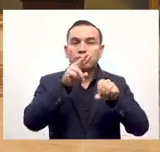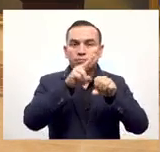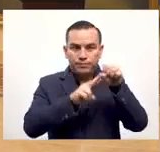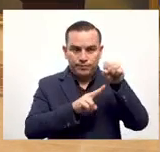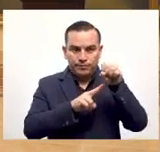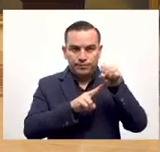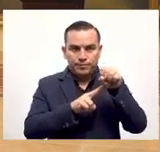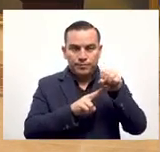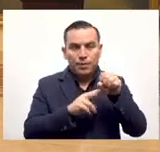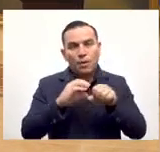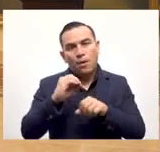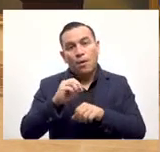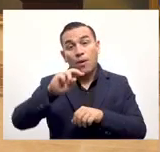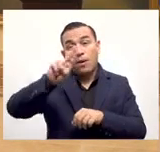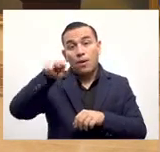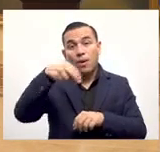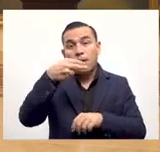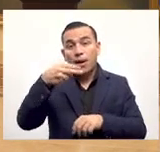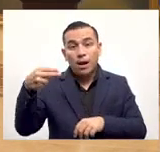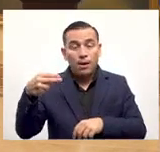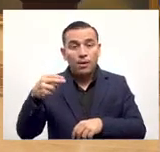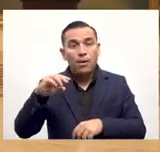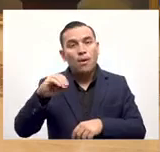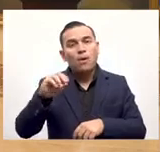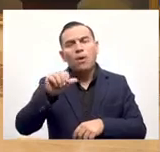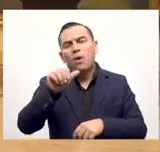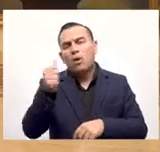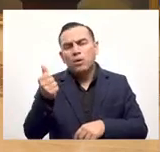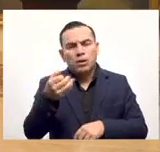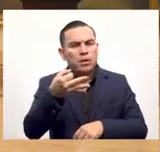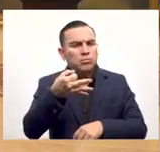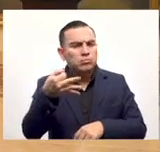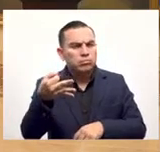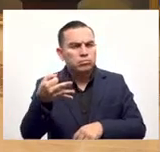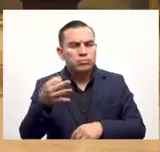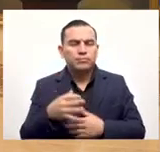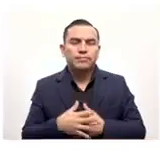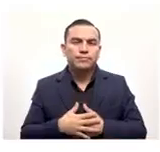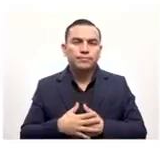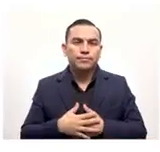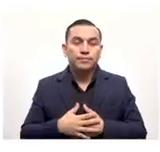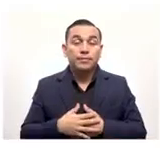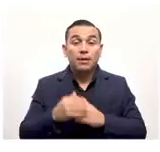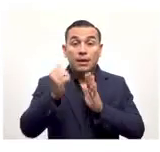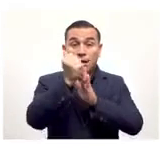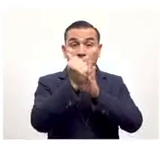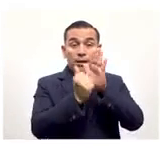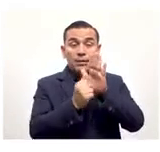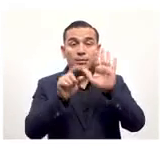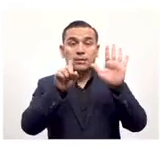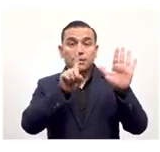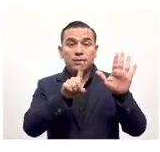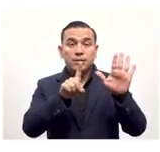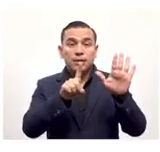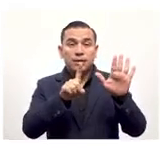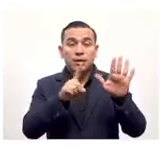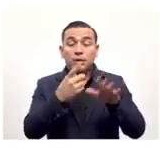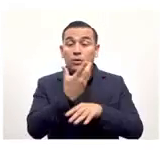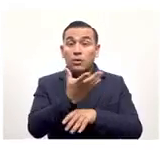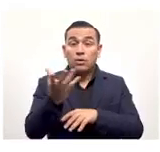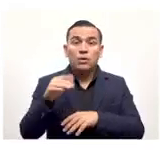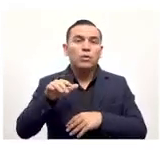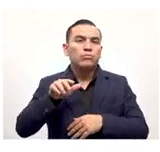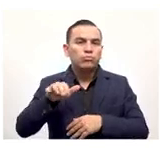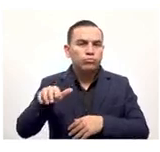dólares, o con los euros, o con los yenes, o con los yuanes, o con cualquier otra moneda. Artículo 6. Para